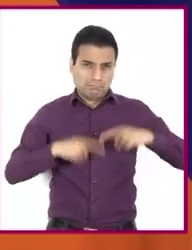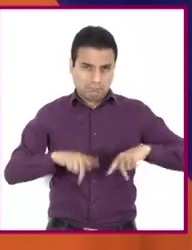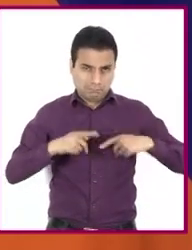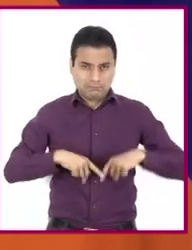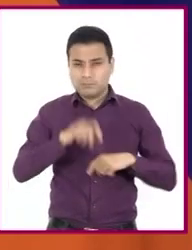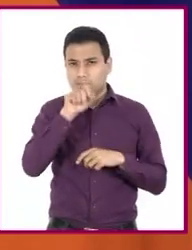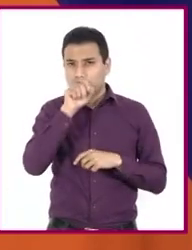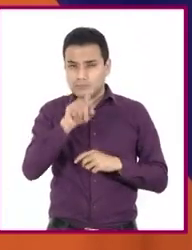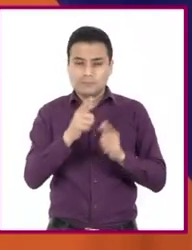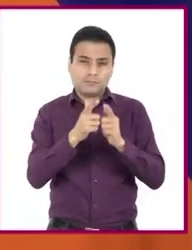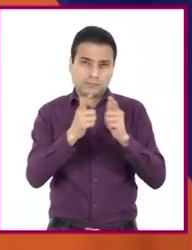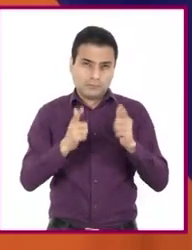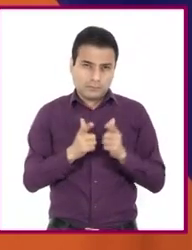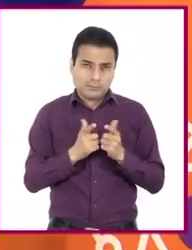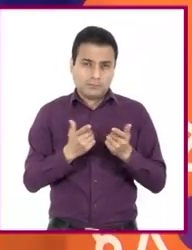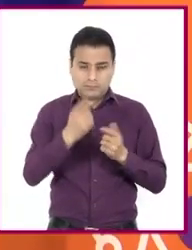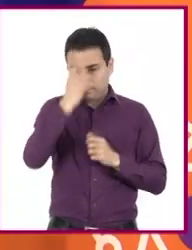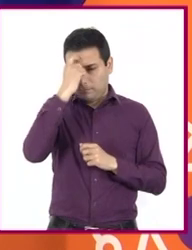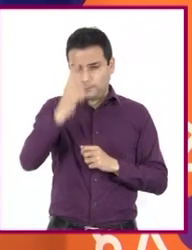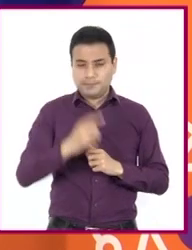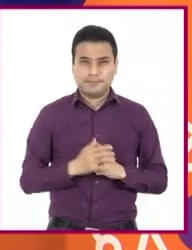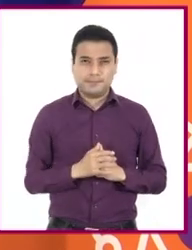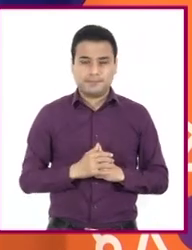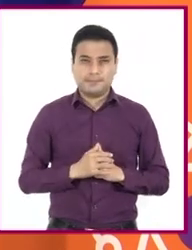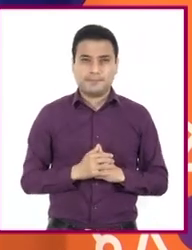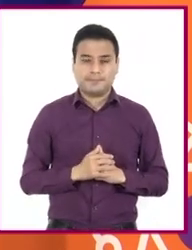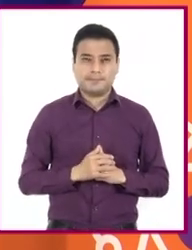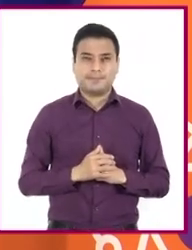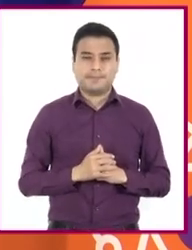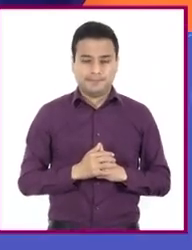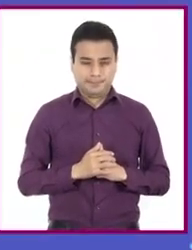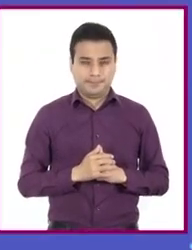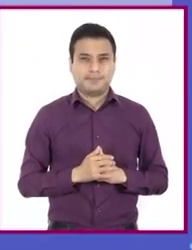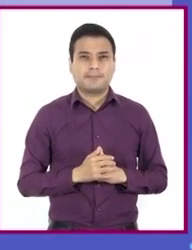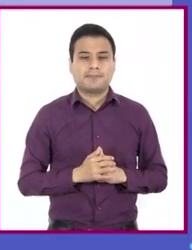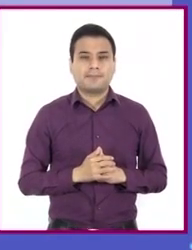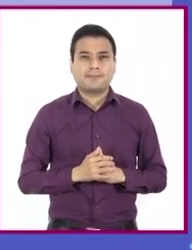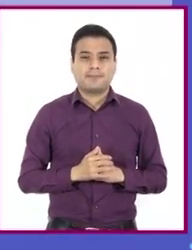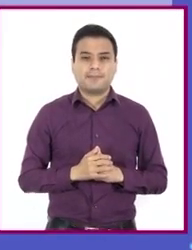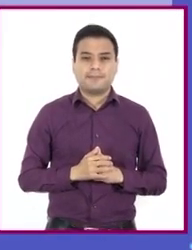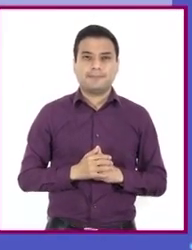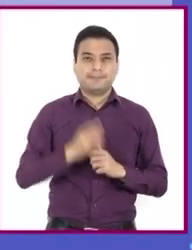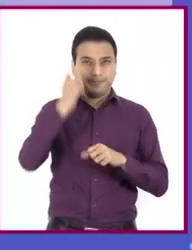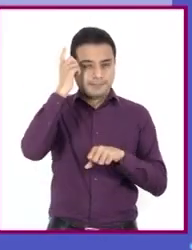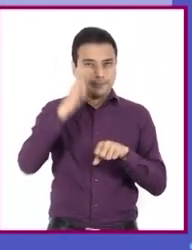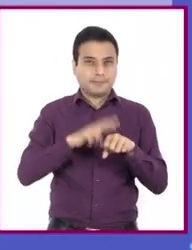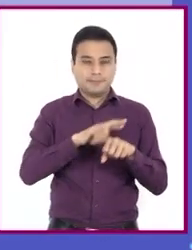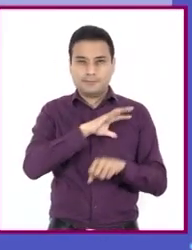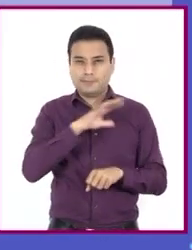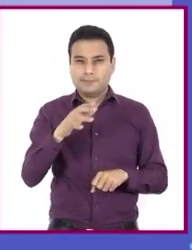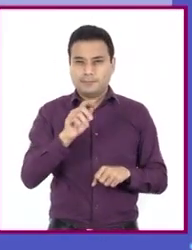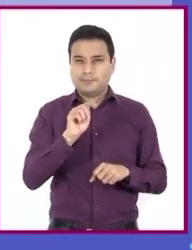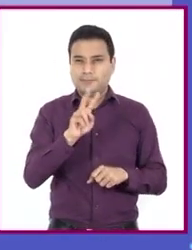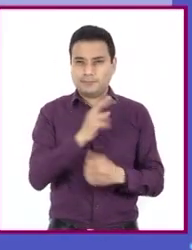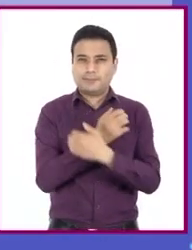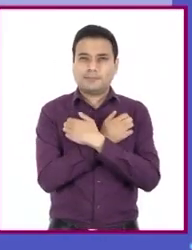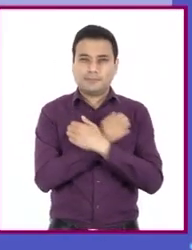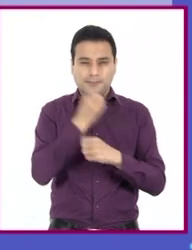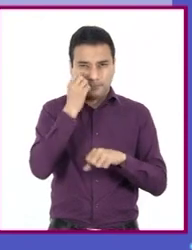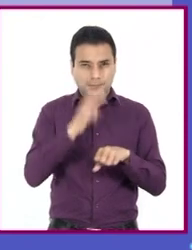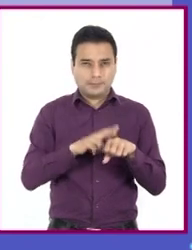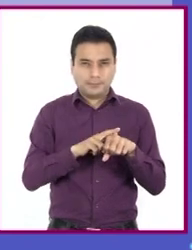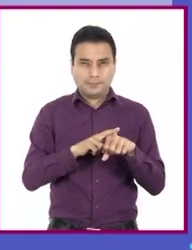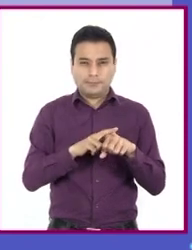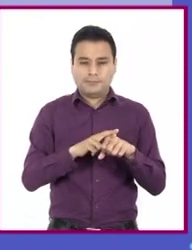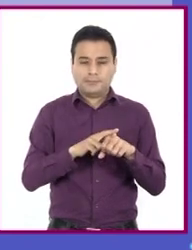sino también grupos pueden ser los creadores. Entonces el primer dato sería Dirección General de Televisión Educativa, Secretaría de